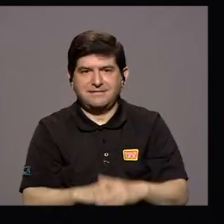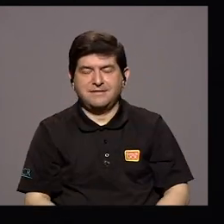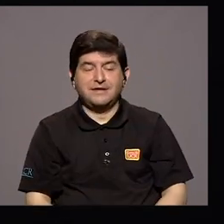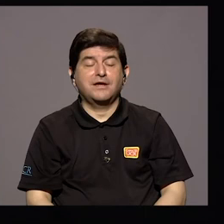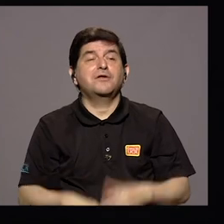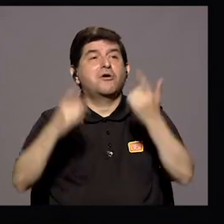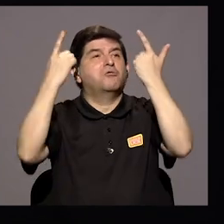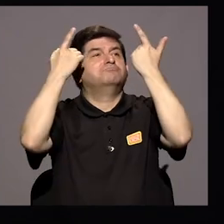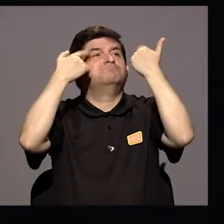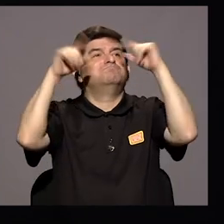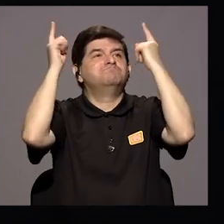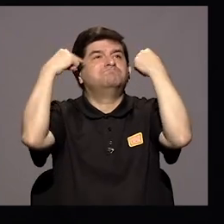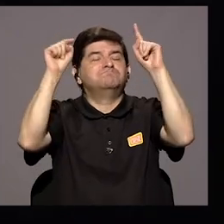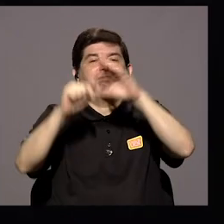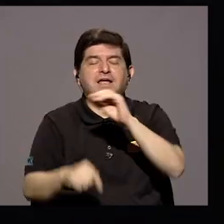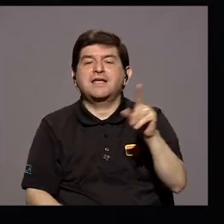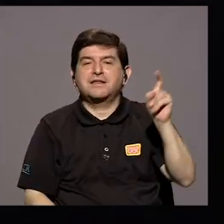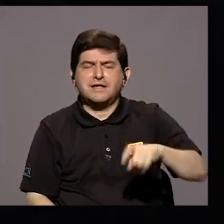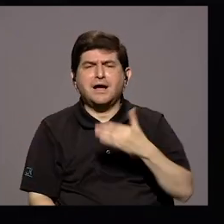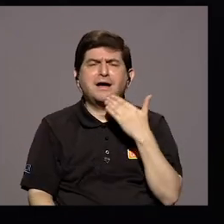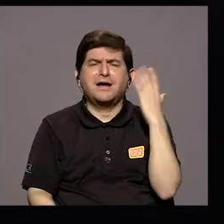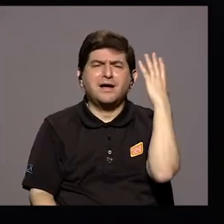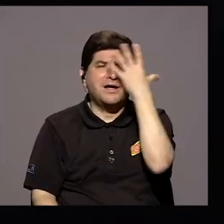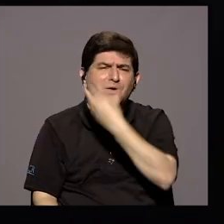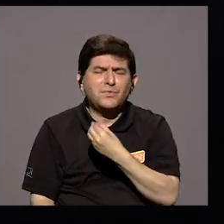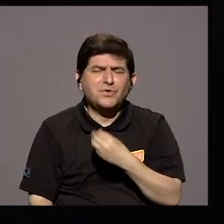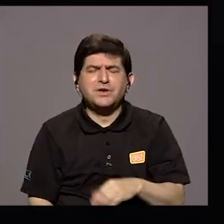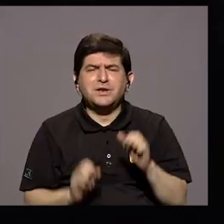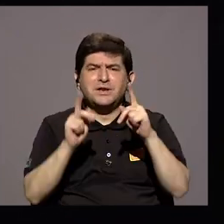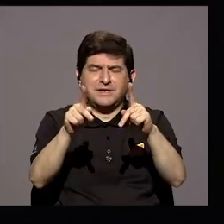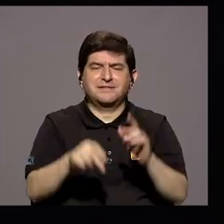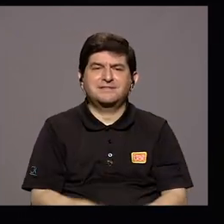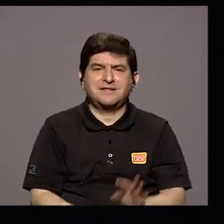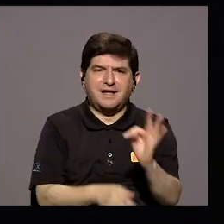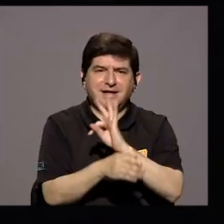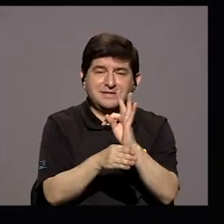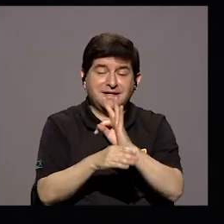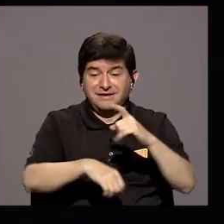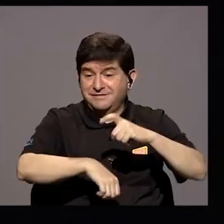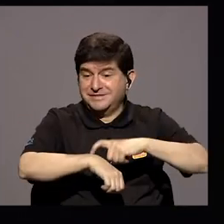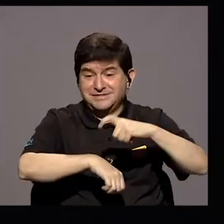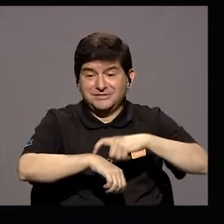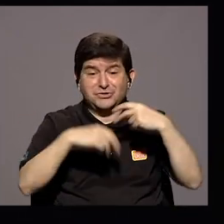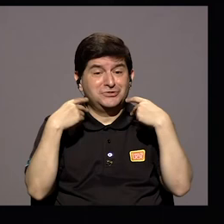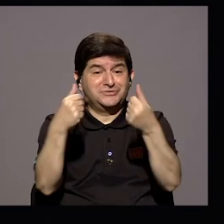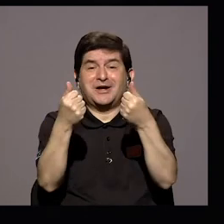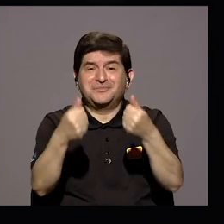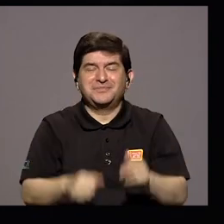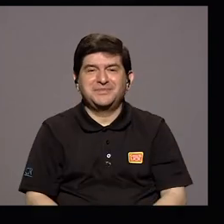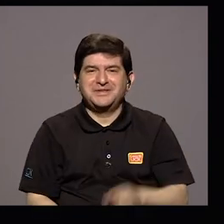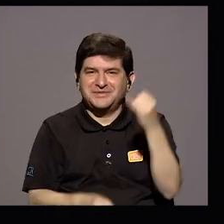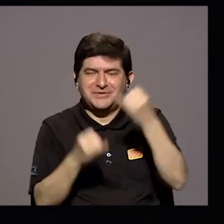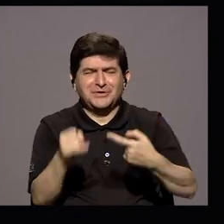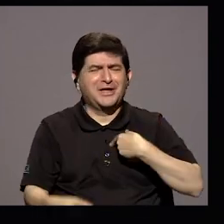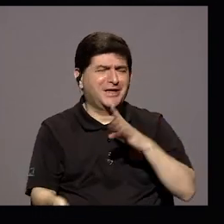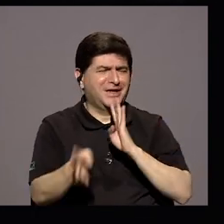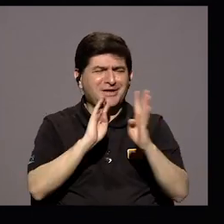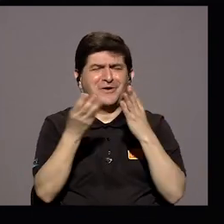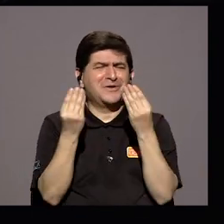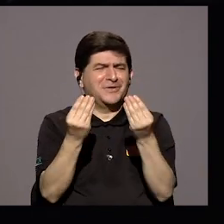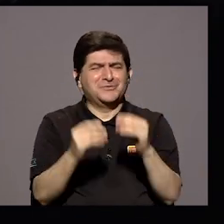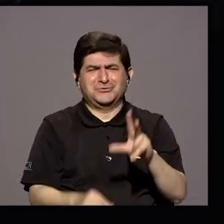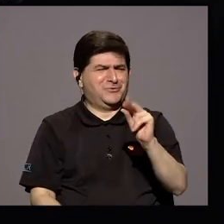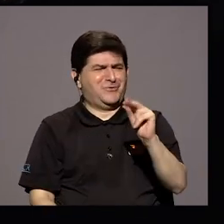Y Necesario Que Linda Oportunidad La Televisión Corre El Tiempo Y Se Nos Acabó Doña Marisol Si Ha Hablado Mucho No No No No